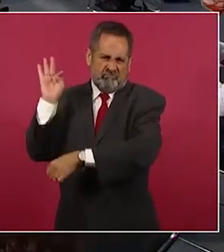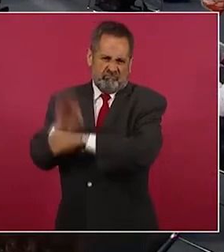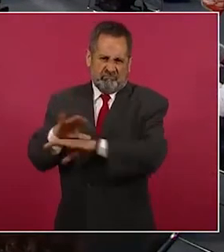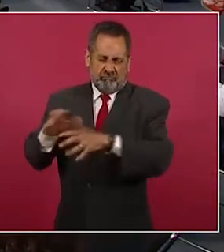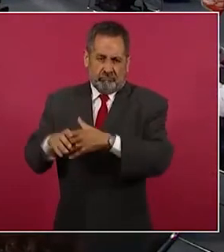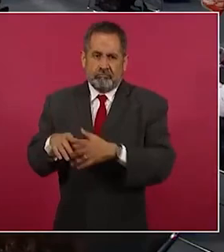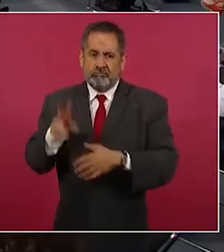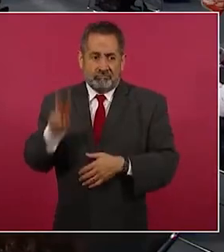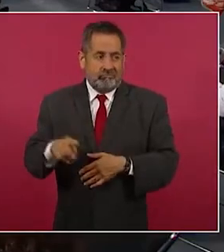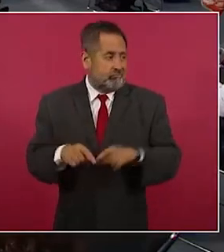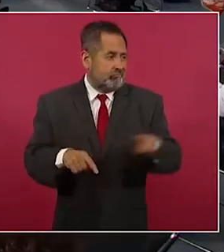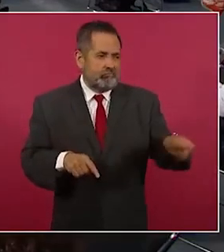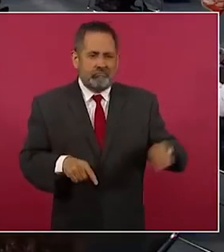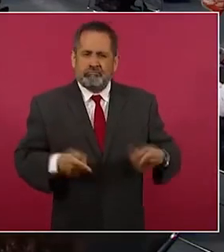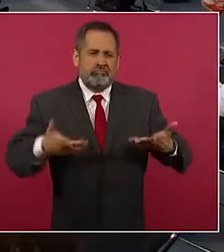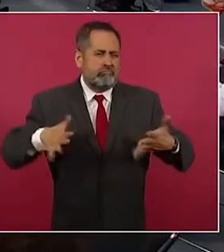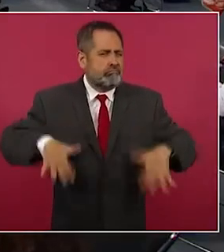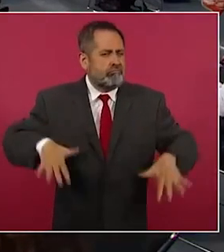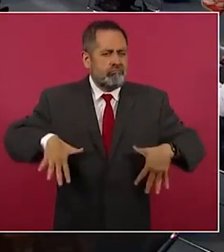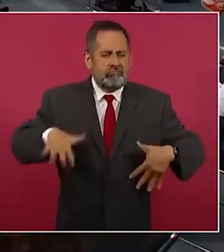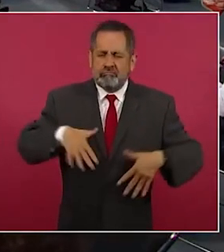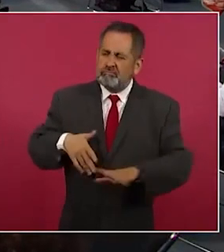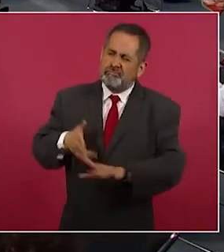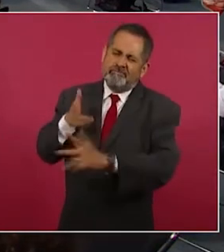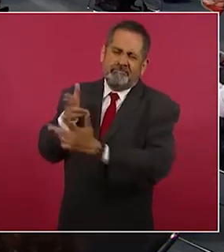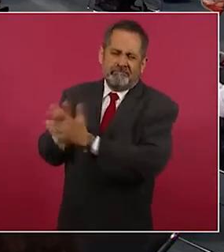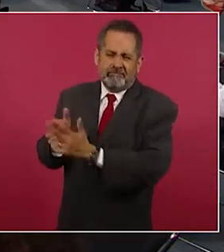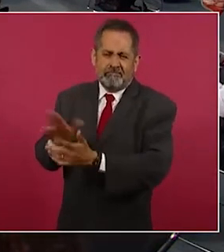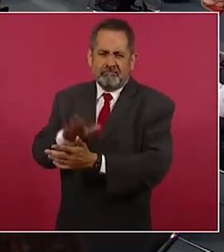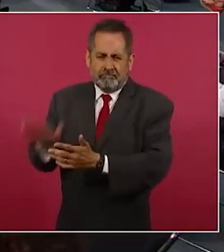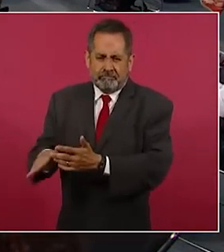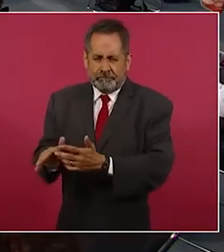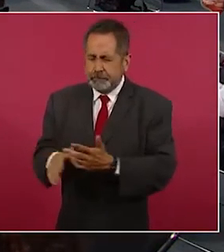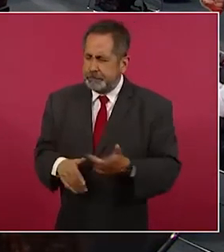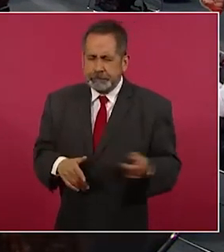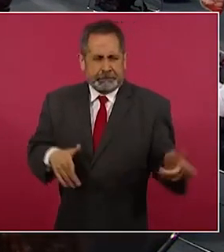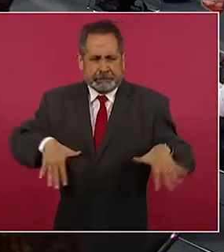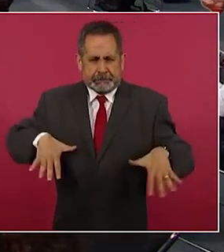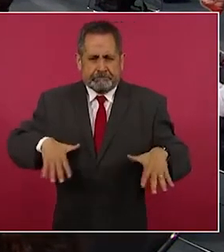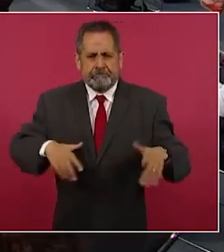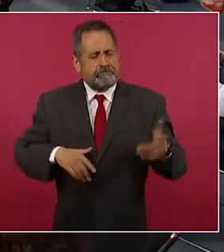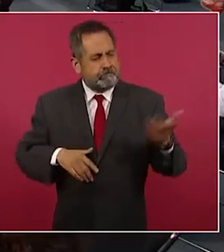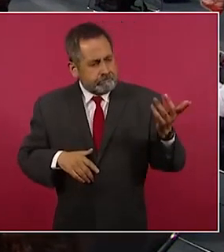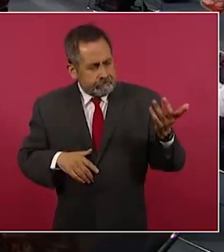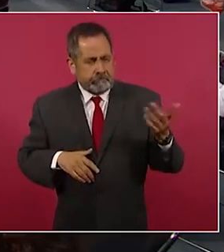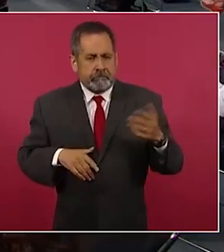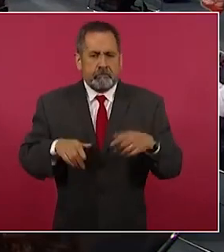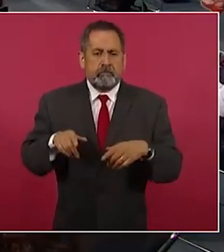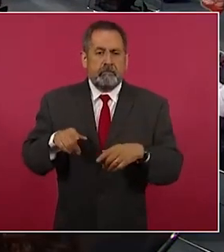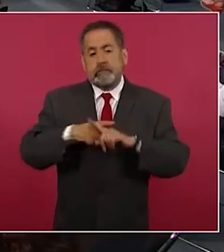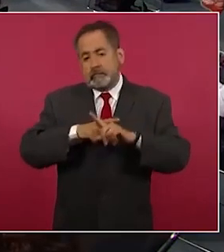cobardemente asesinado, a diferencia de cómo fueron creando todas las condiciones